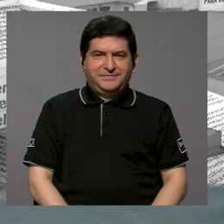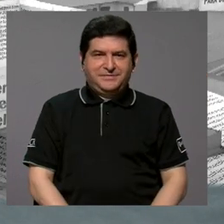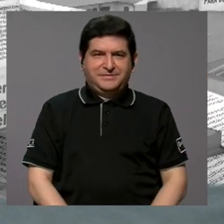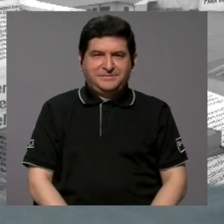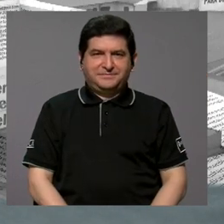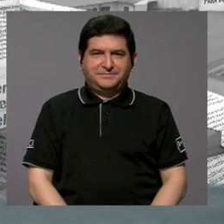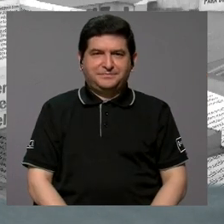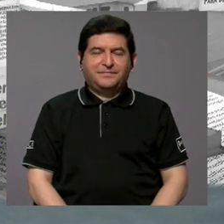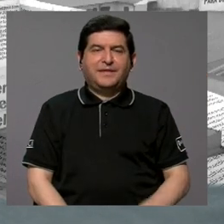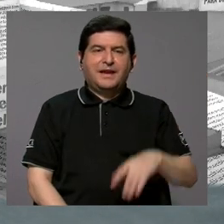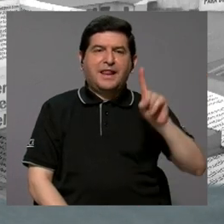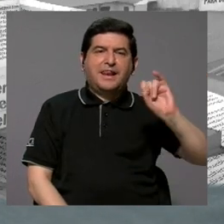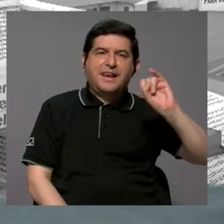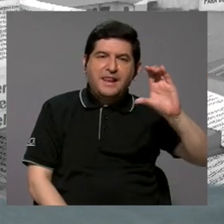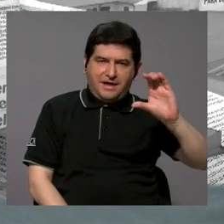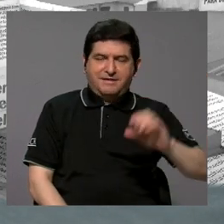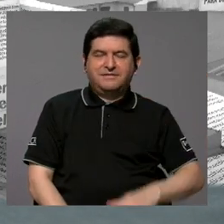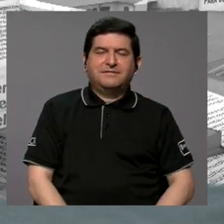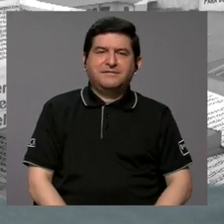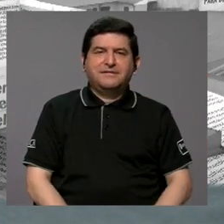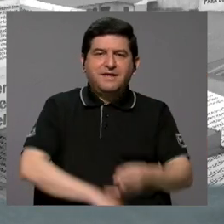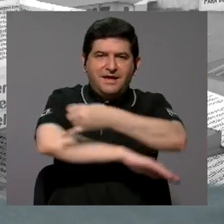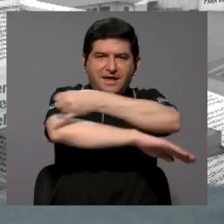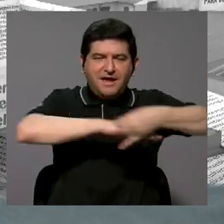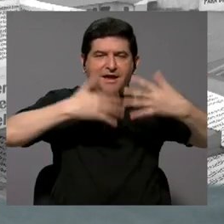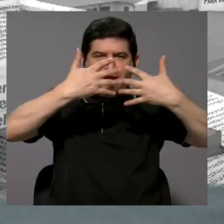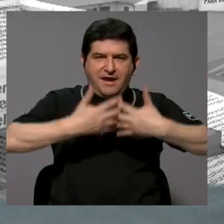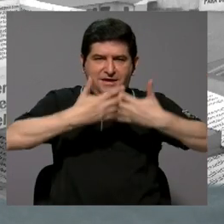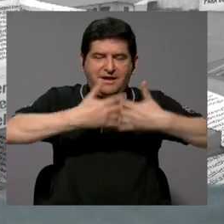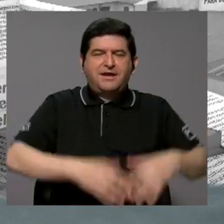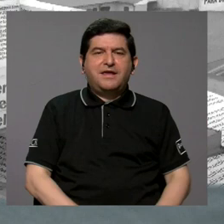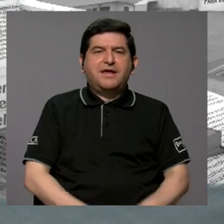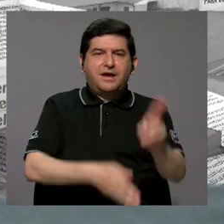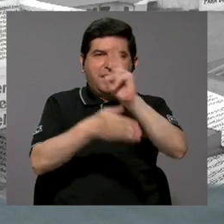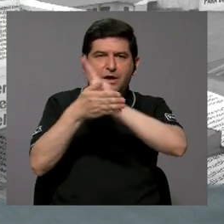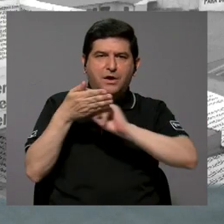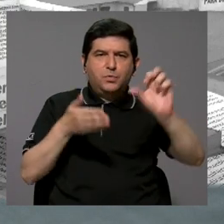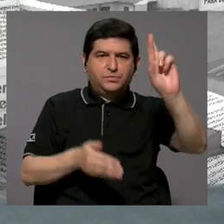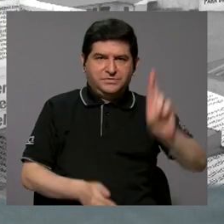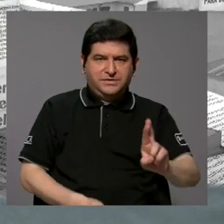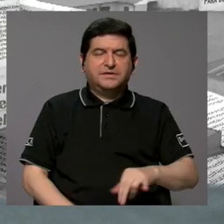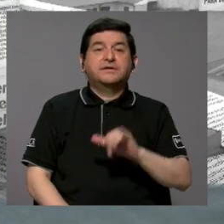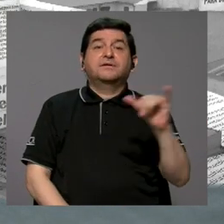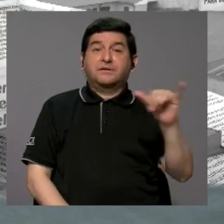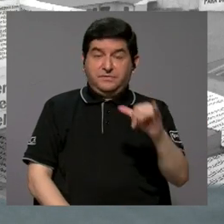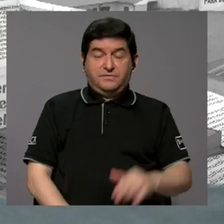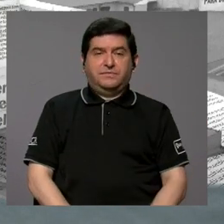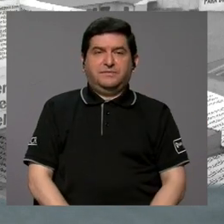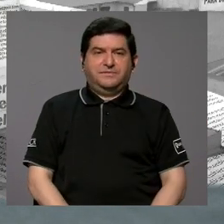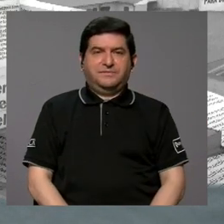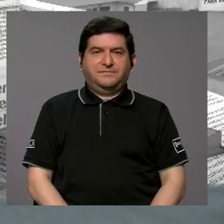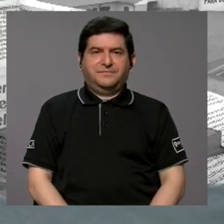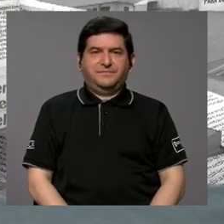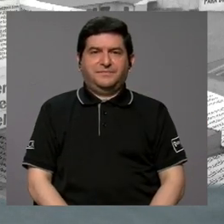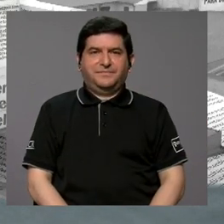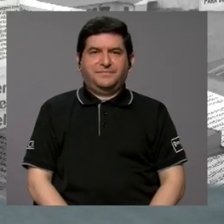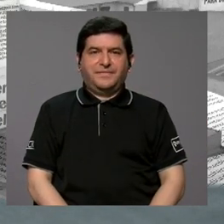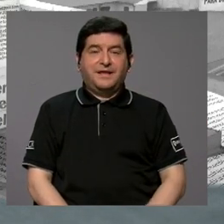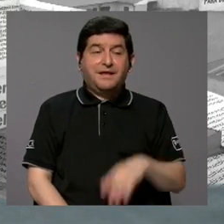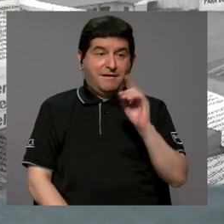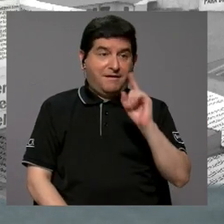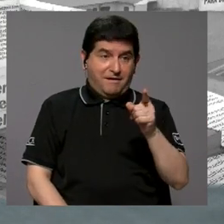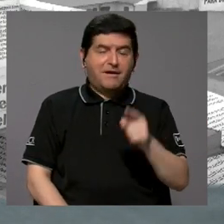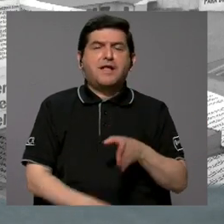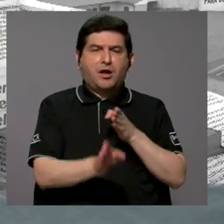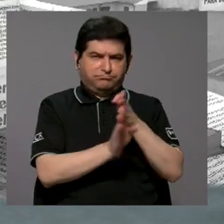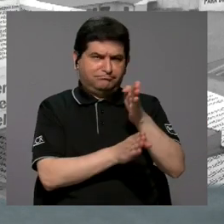licenciada de ingeniería industrial de la Universidad de Costa Rica, también tiene